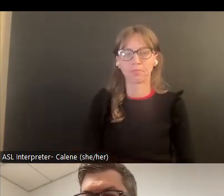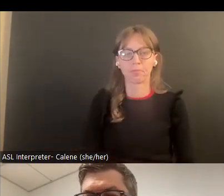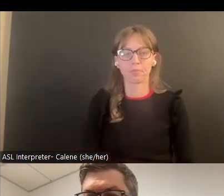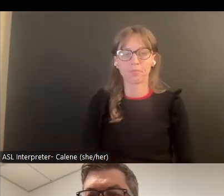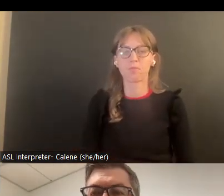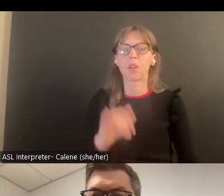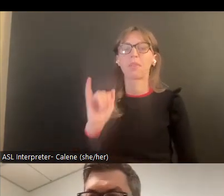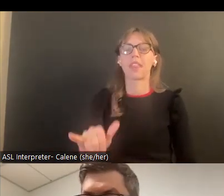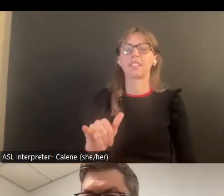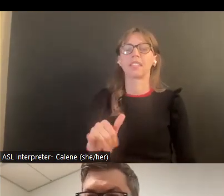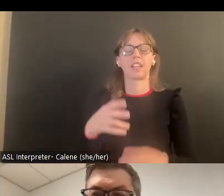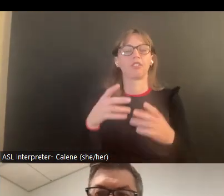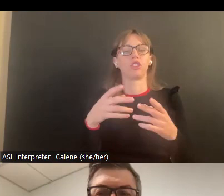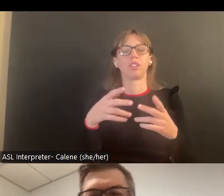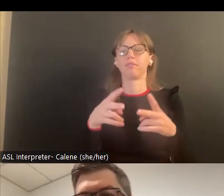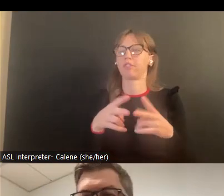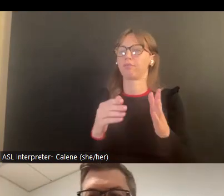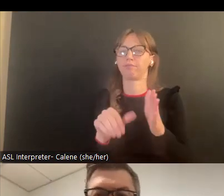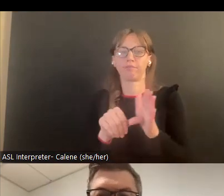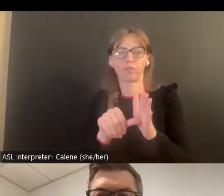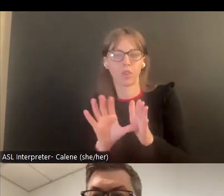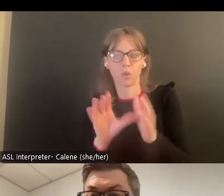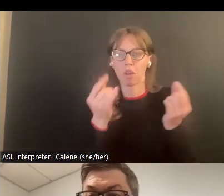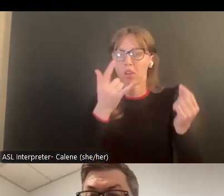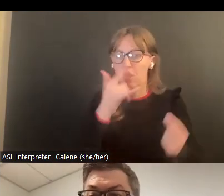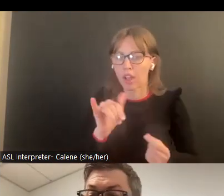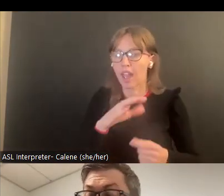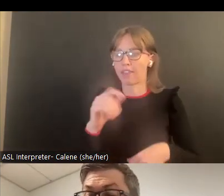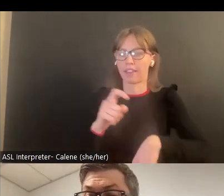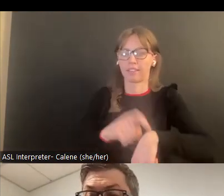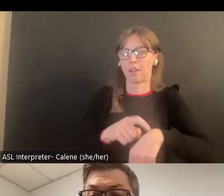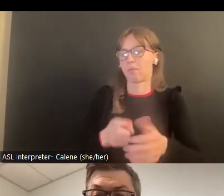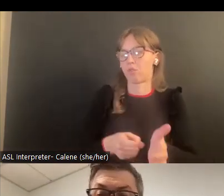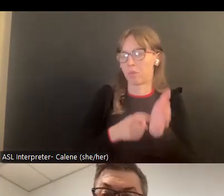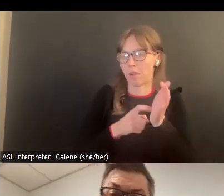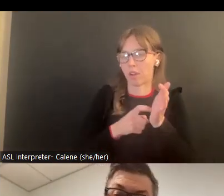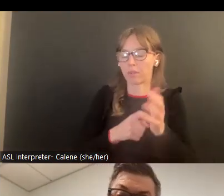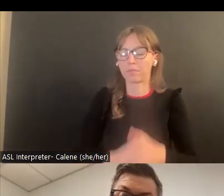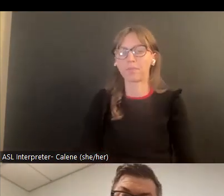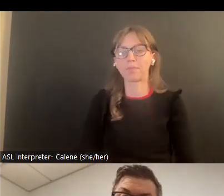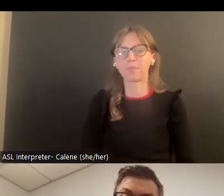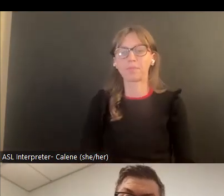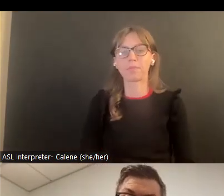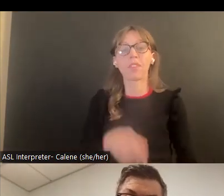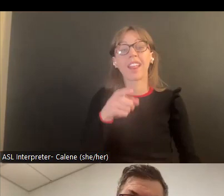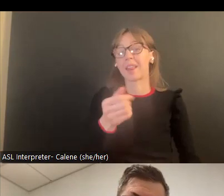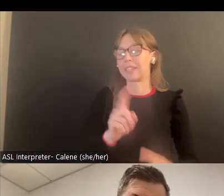agrega mucho tiempo a esto. Es como 5 a 15 minutos. Eso más o menos es resumen de cómo debe funcionar.